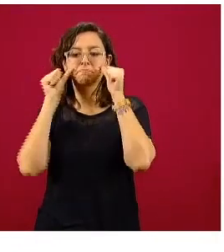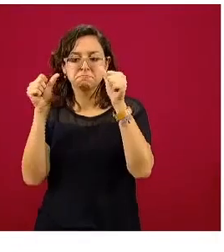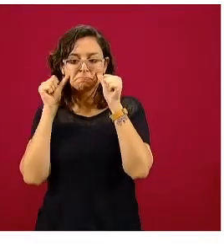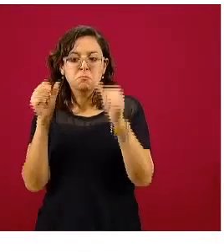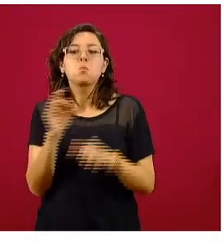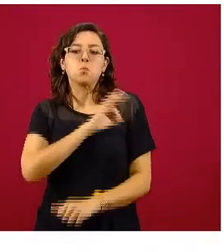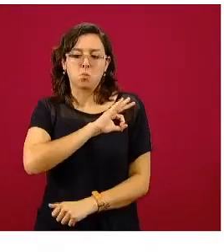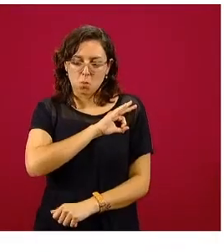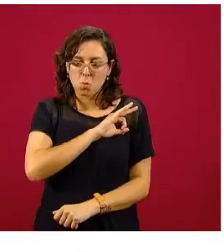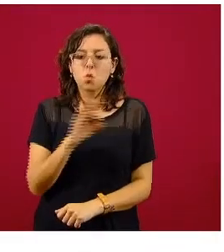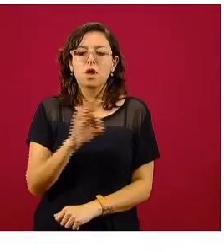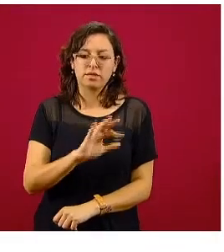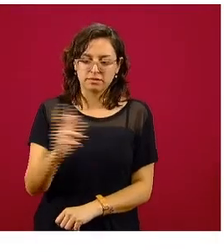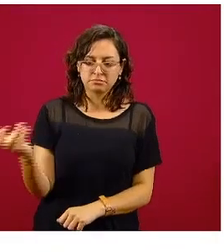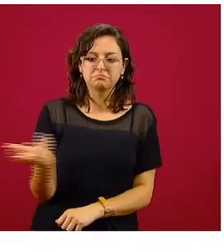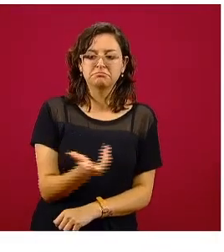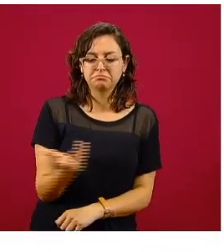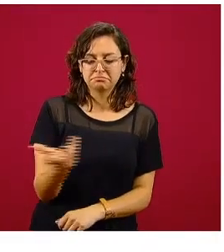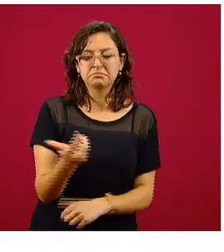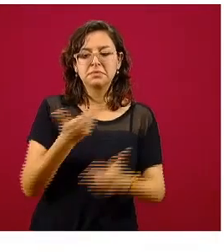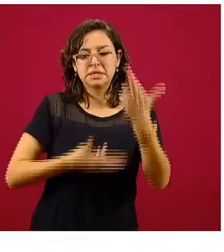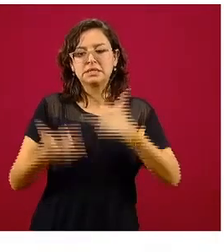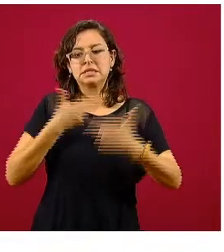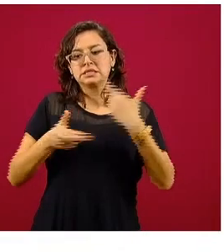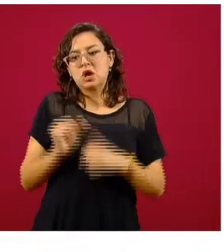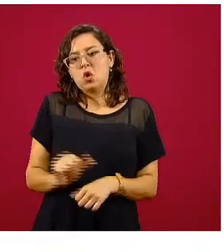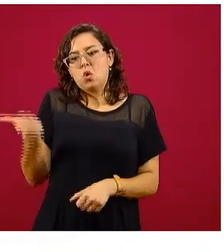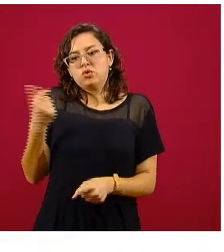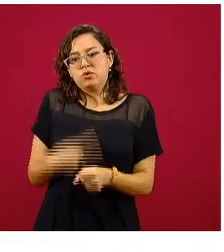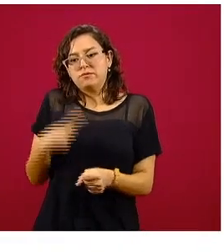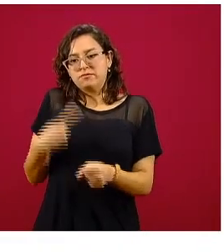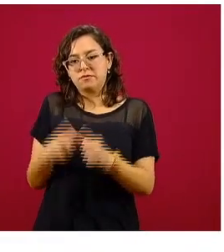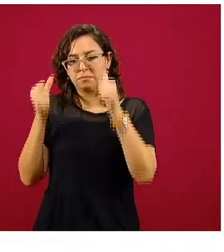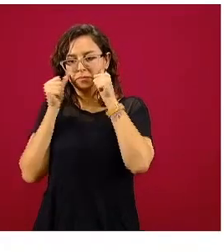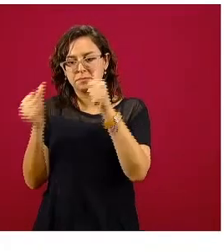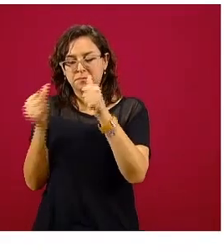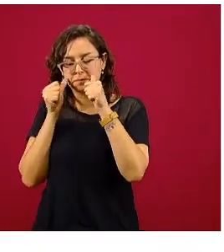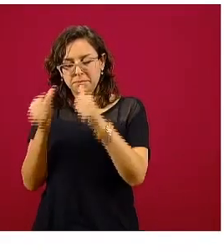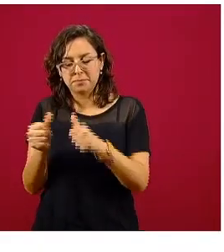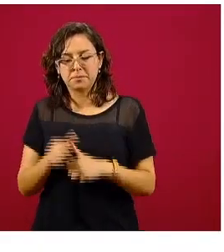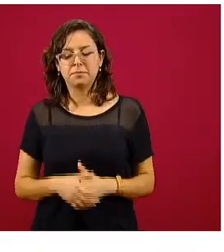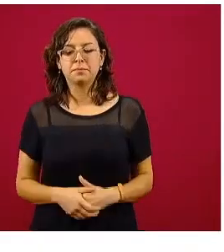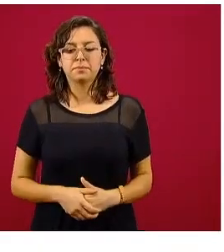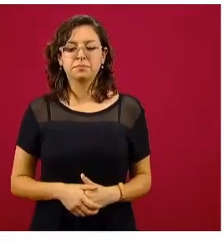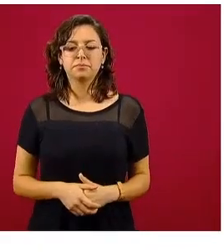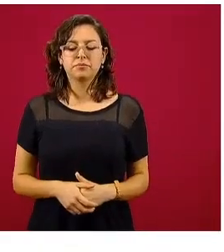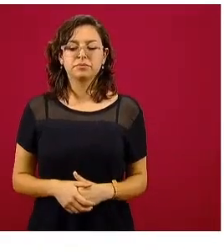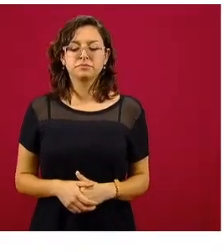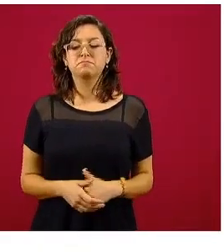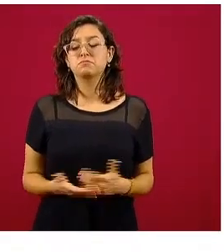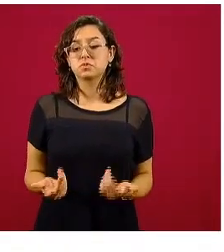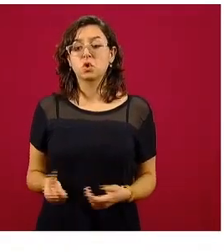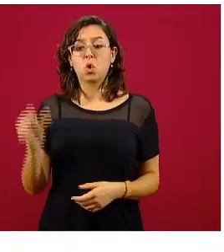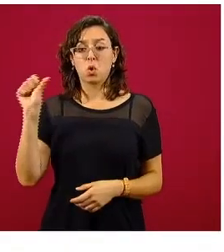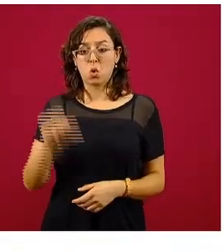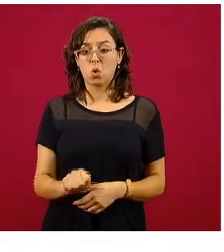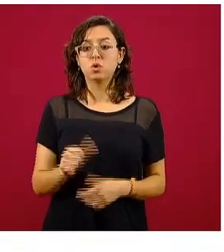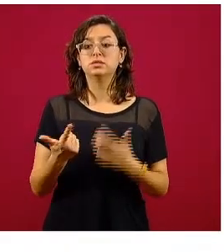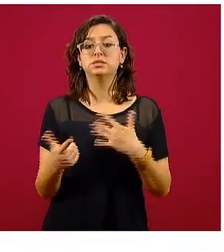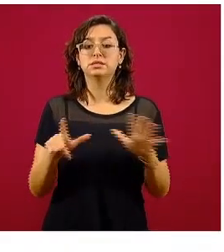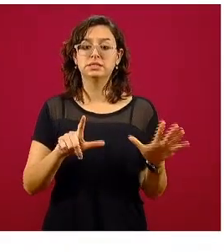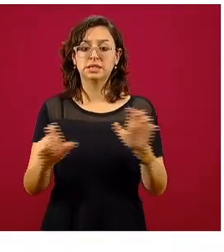entonces destinar ahora esa unidad para atender otro tipo de pacientes y otro tipo de padecimientos. Entonces, el día de hoy son